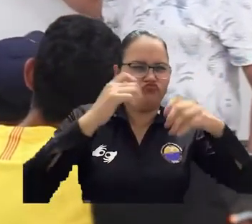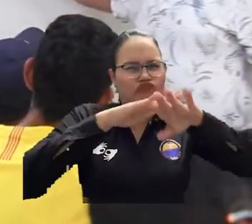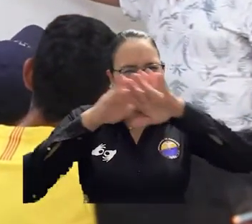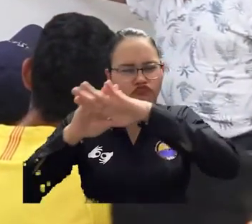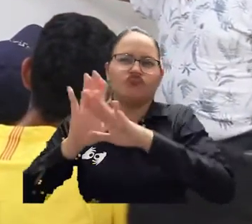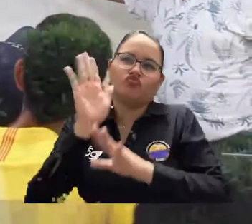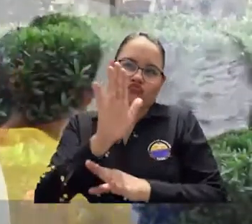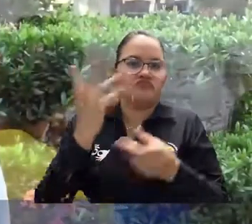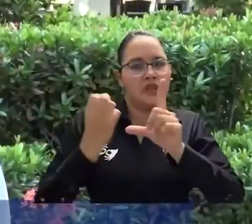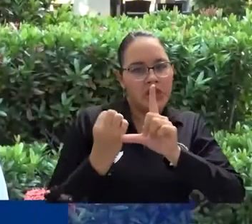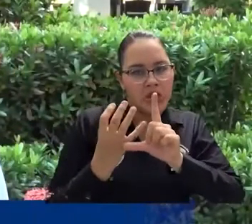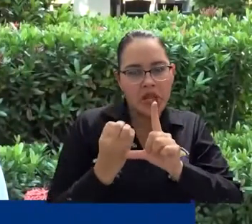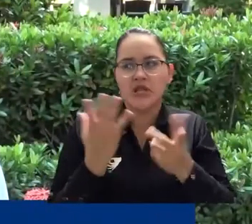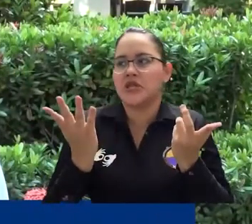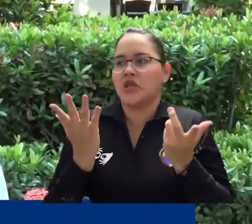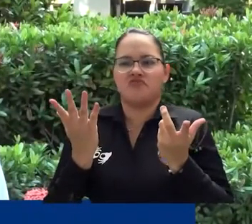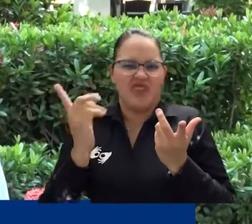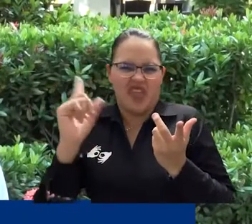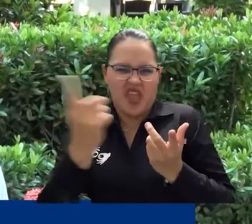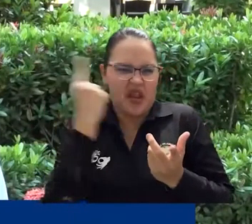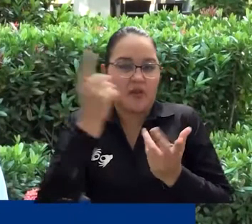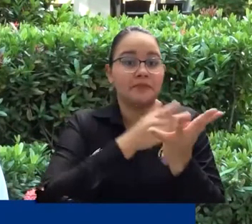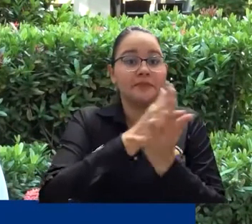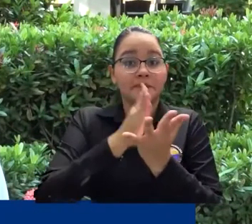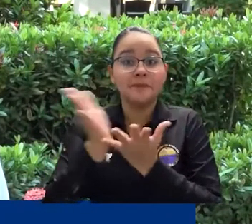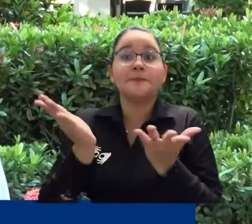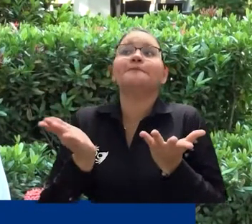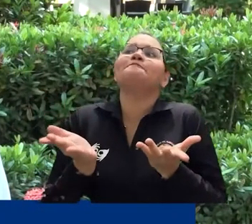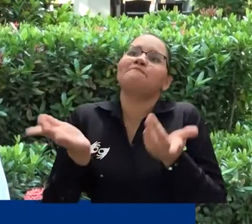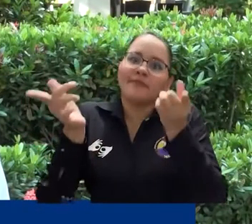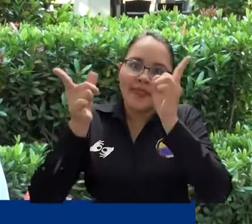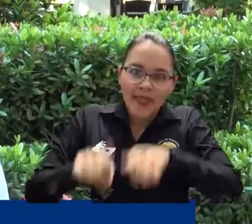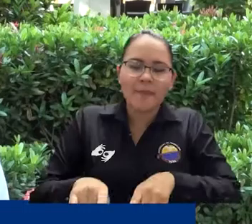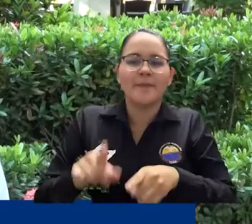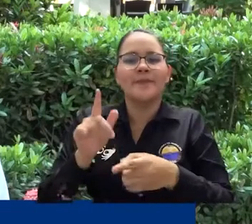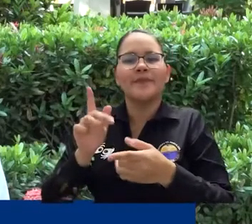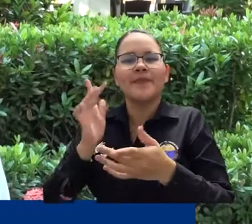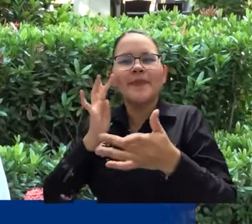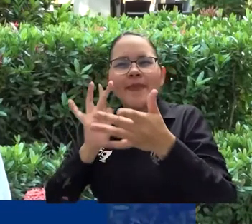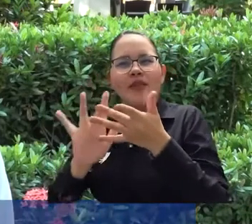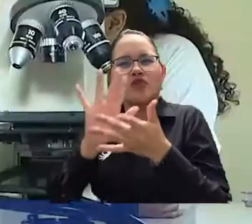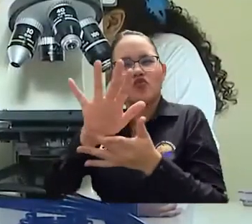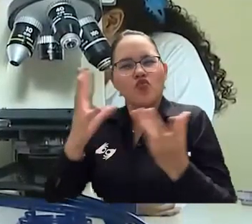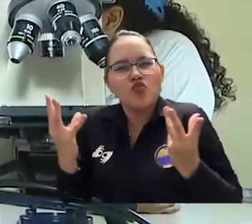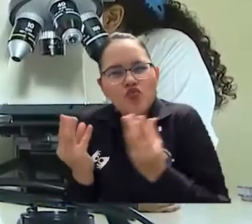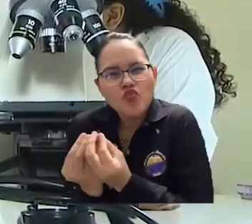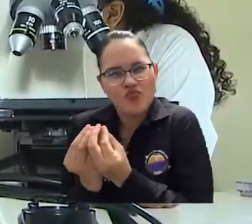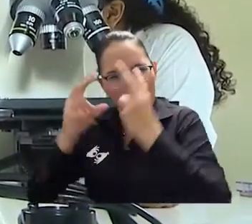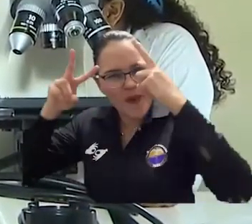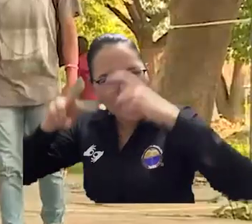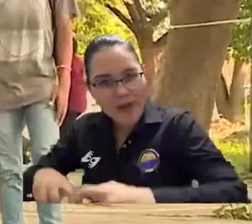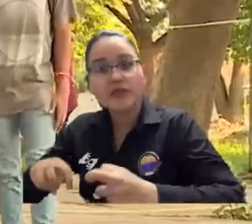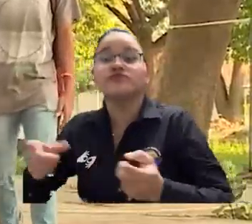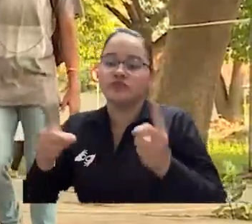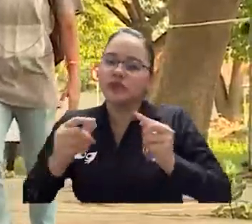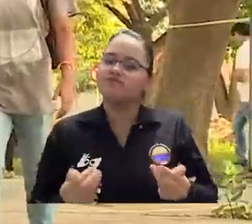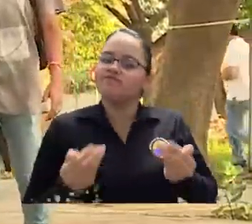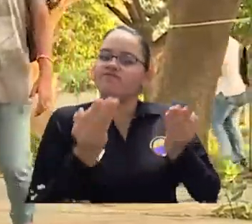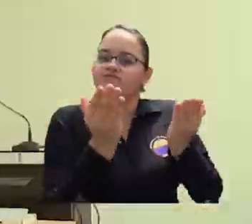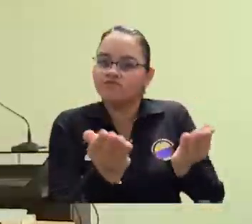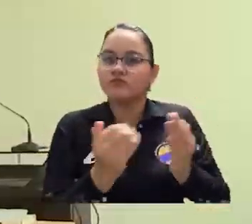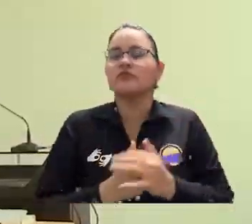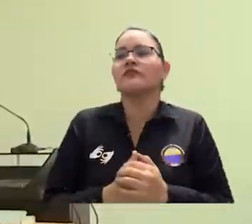nuestra licenciatura, nuestros programas académicos también digamos todas las fortalezas que tenemos en investigación y en